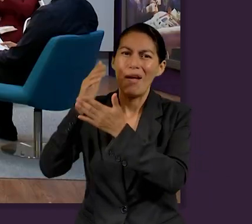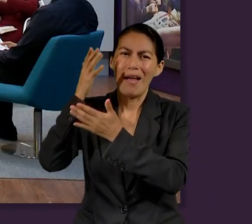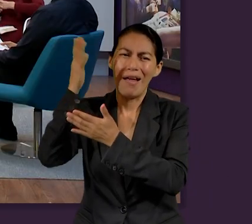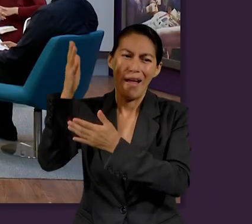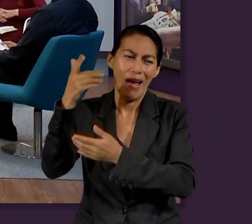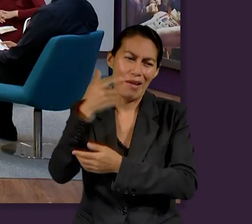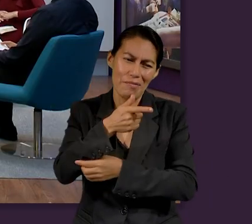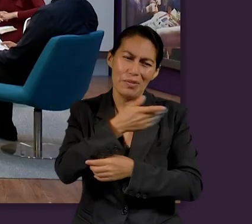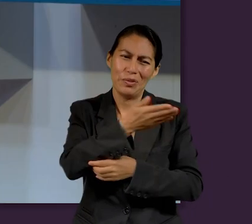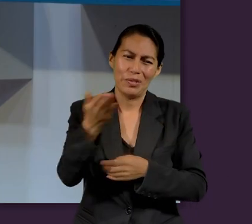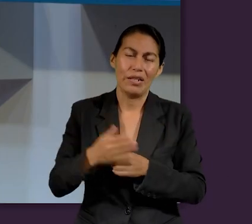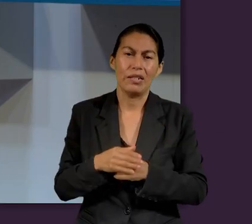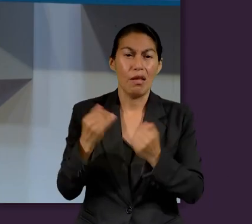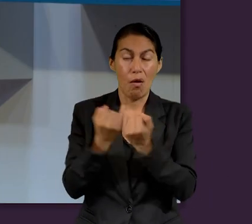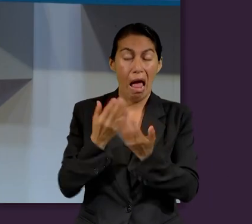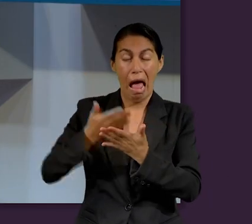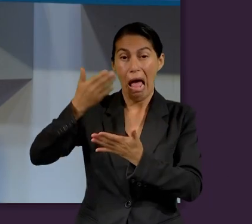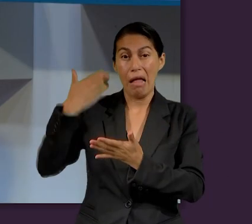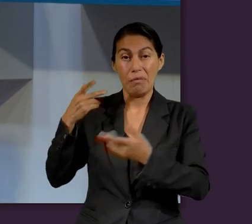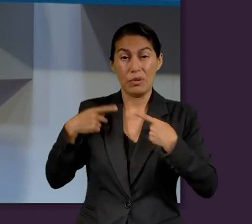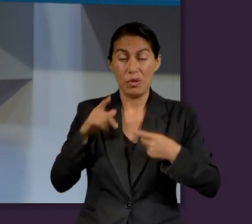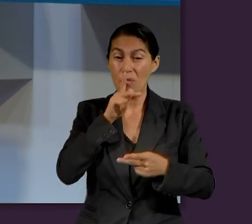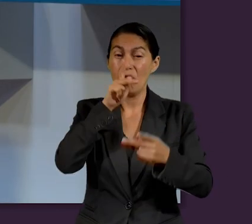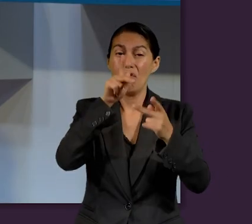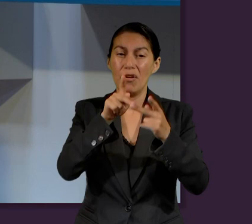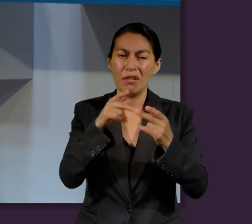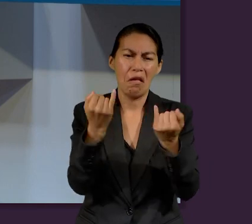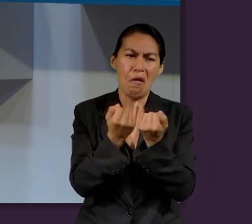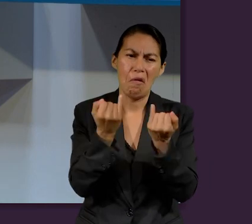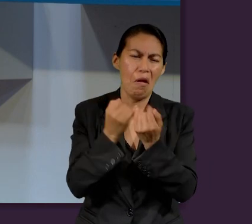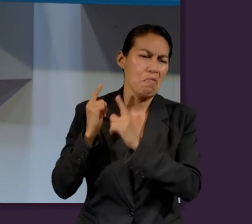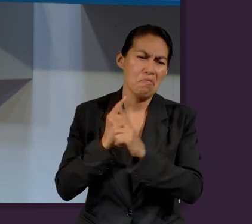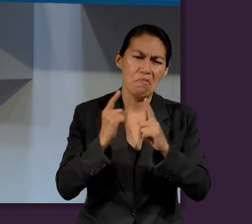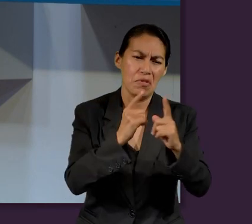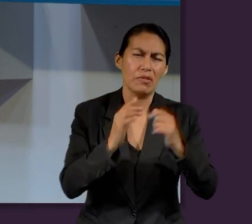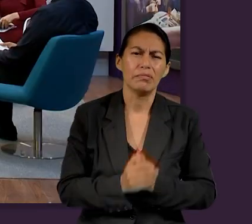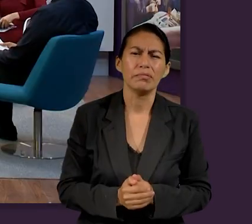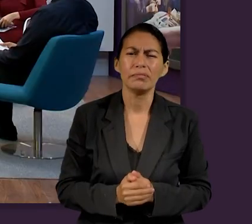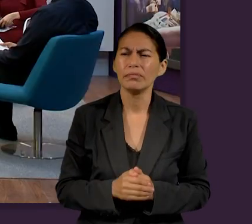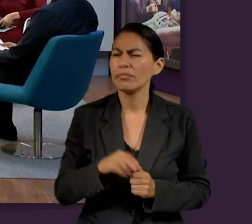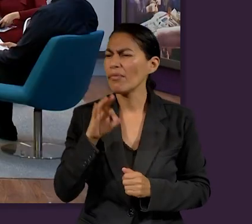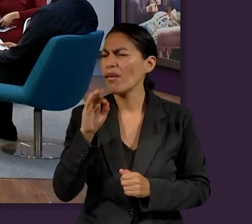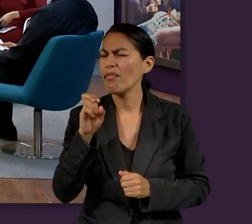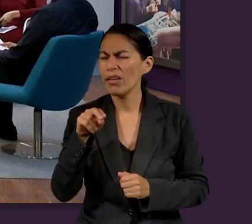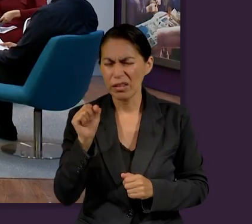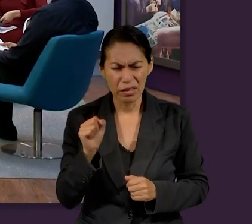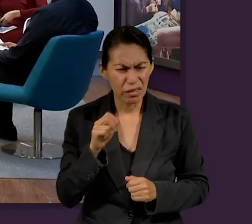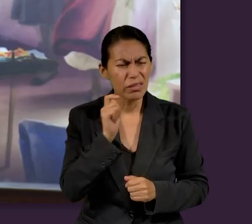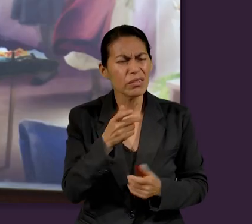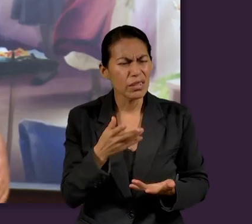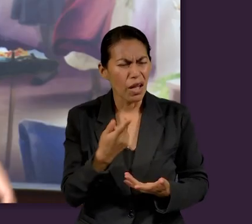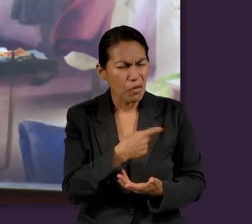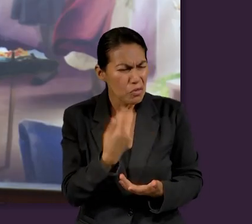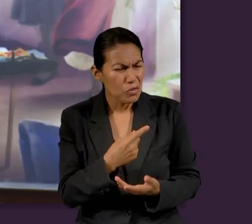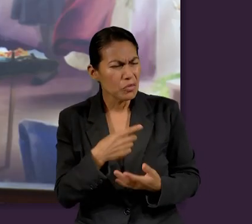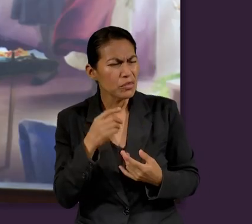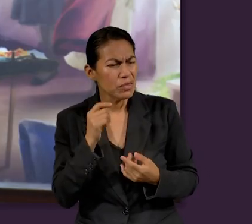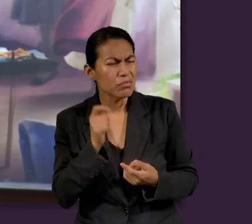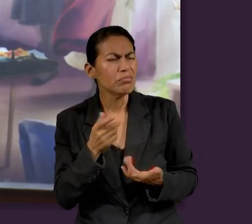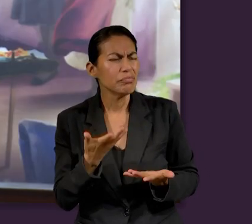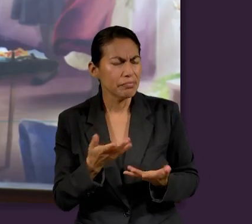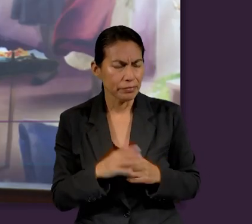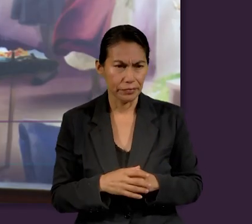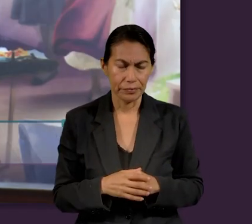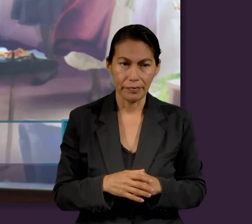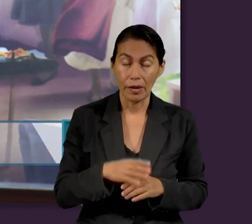antes de vosotros. ¿Qué tiene que ver con nosotros esta cita bíblica, Fanny, por favor? Bueno, una cosa